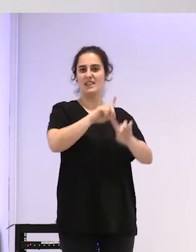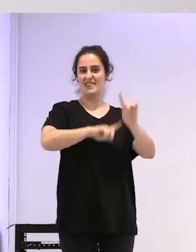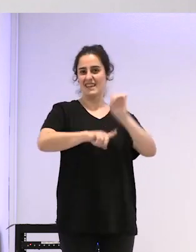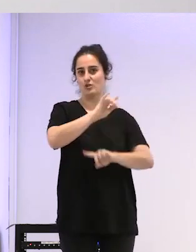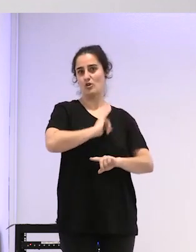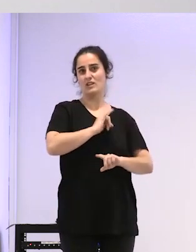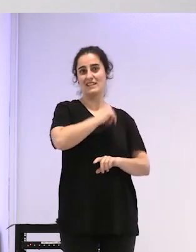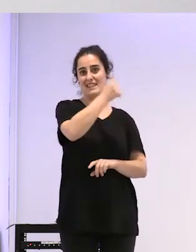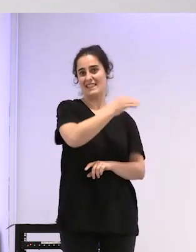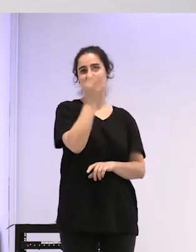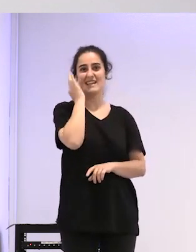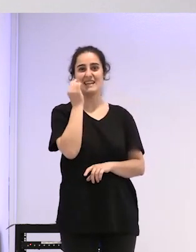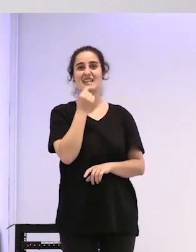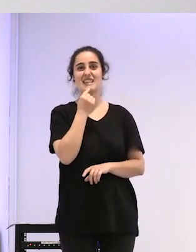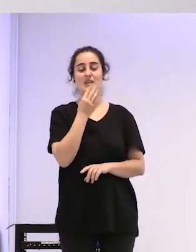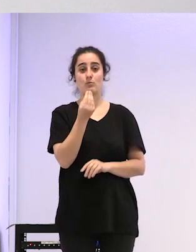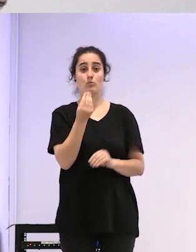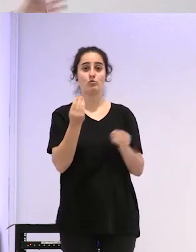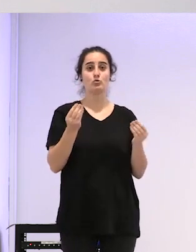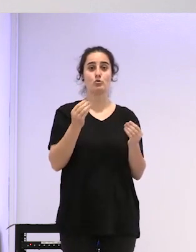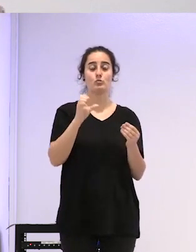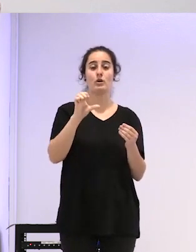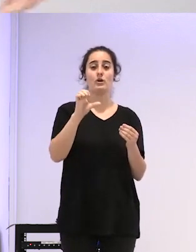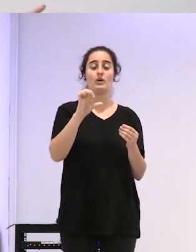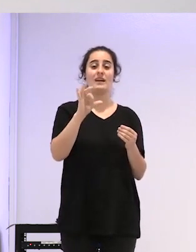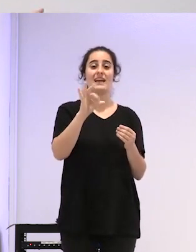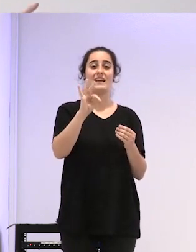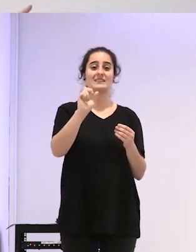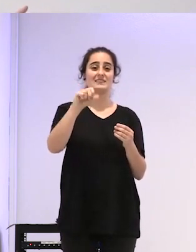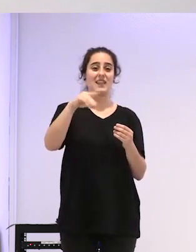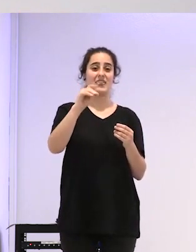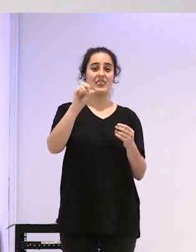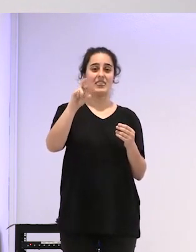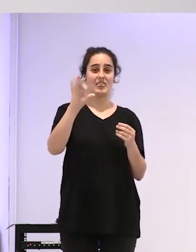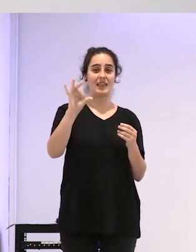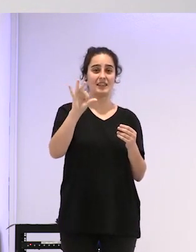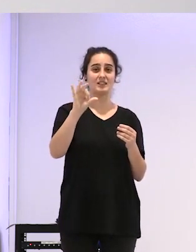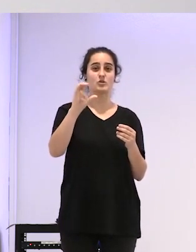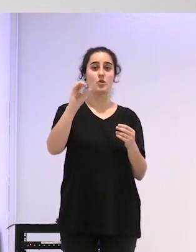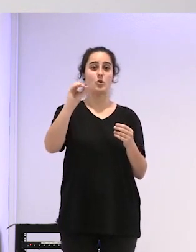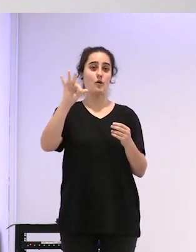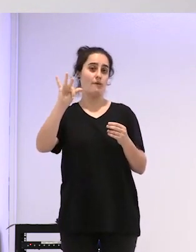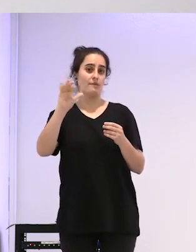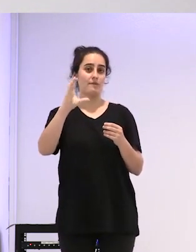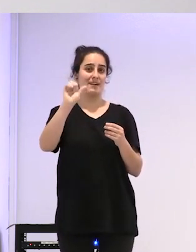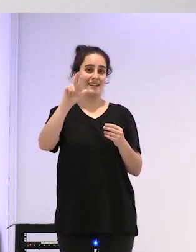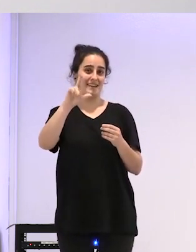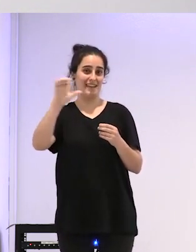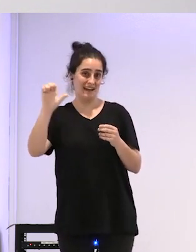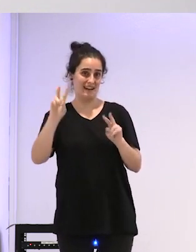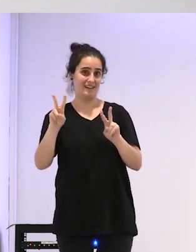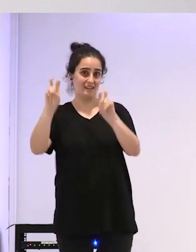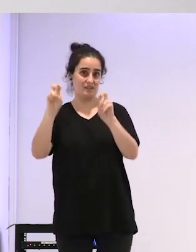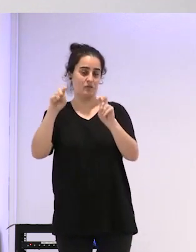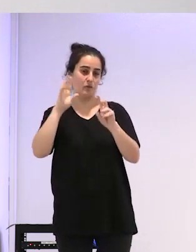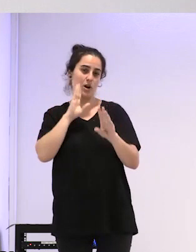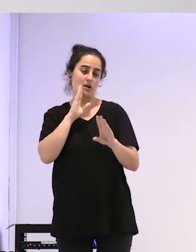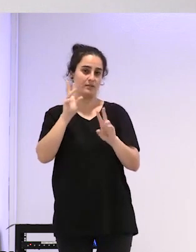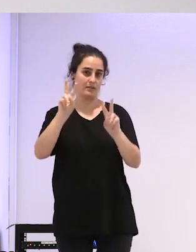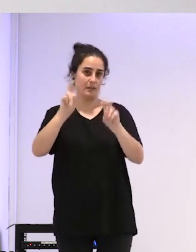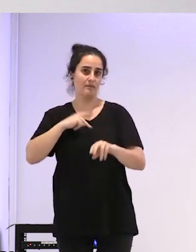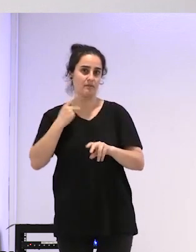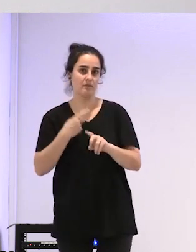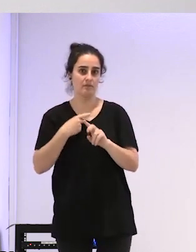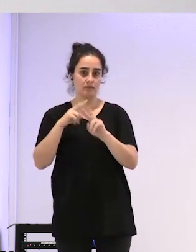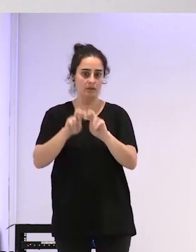hablan mucho del Standards of Care pero deben coger la versión de hace 20 años porque de verdad que en el último Standards of Care fue